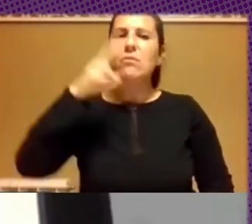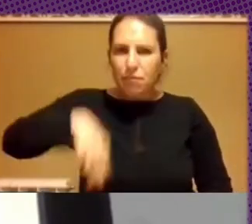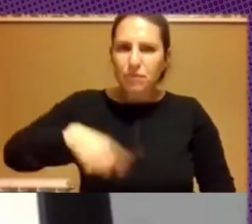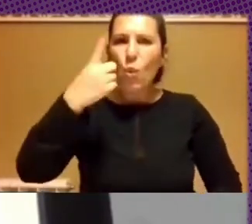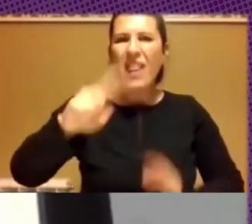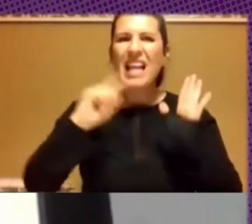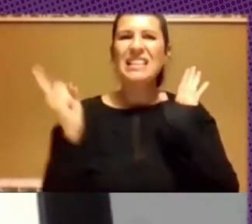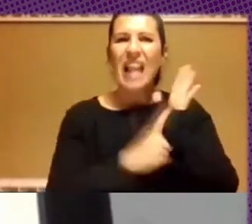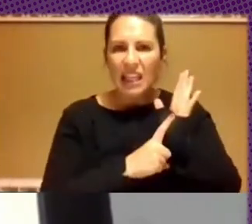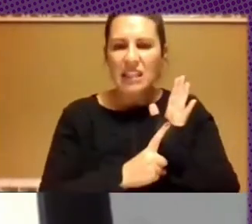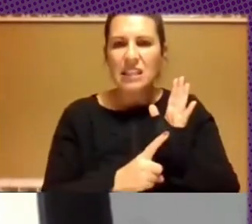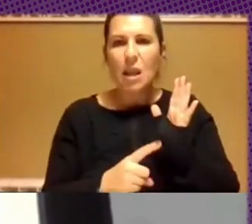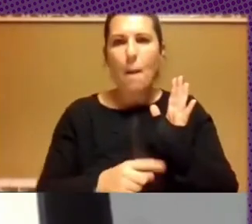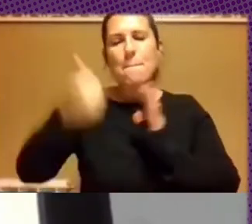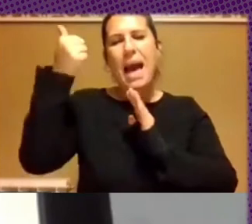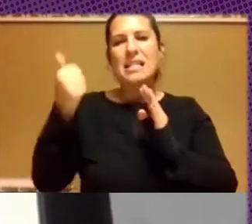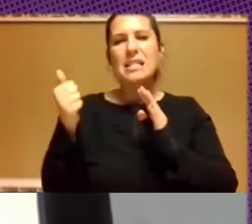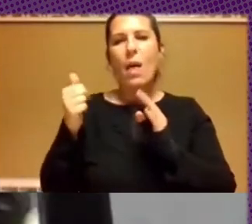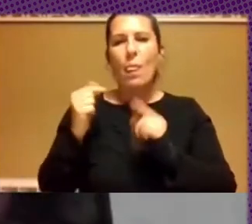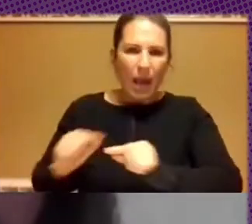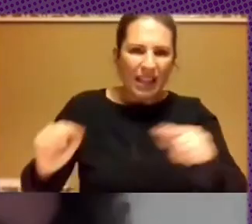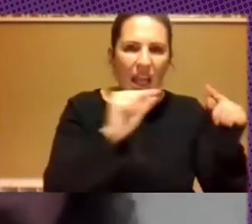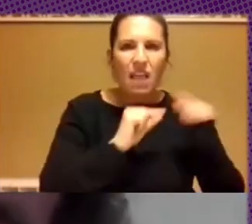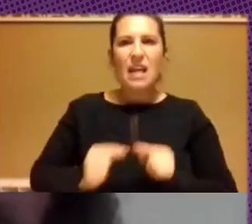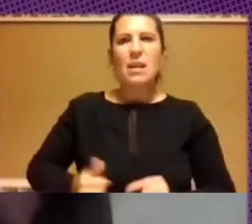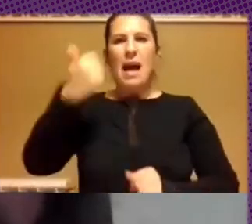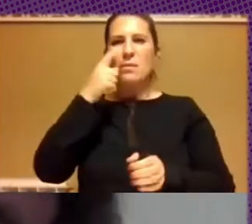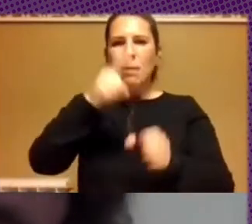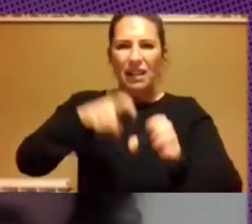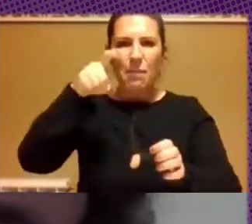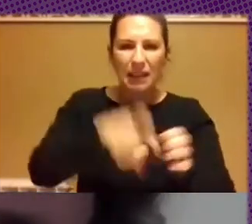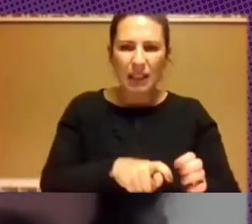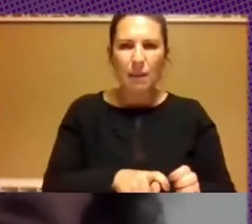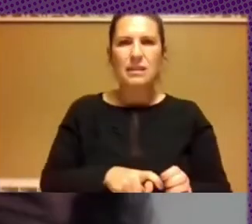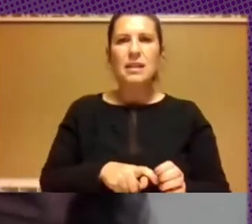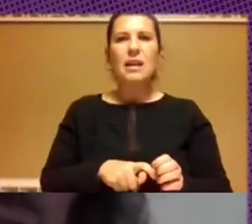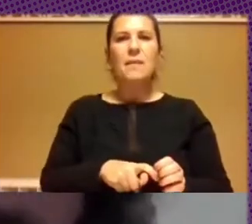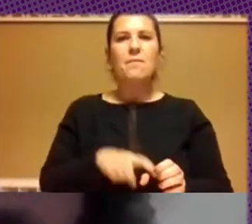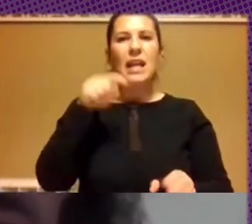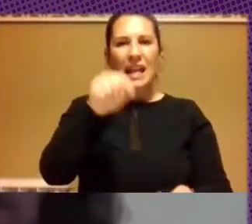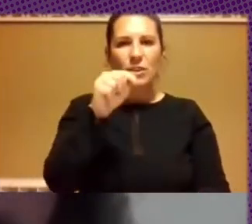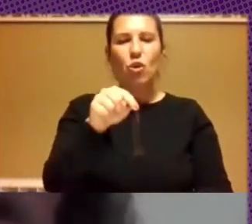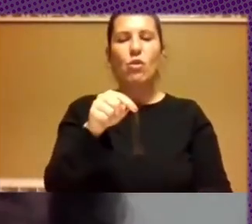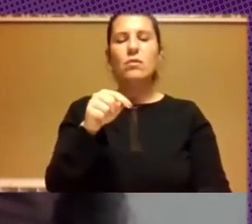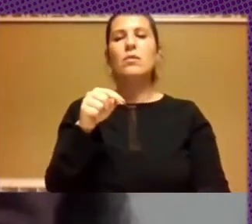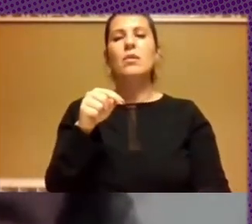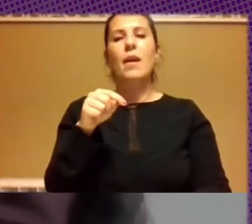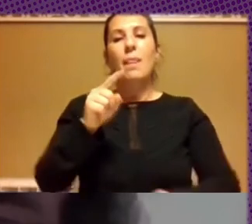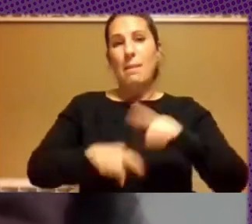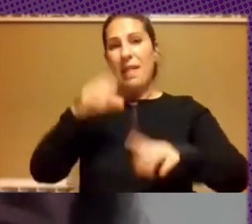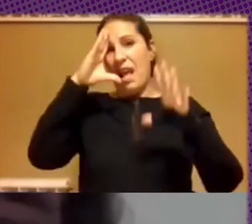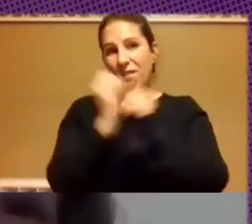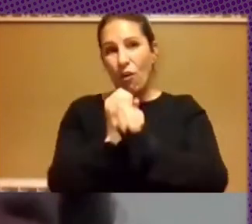leyes más debatidas, más participativas y que construyó en base al enfoque